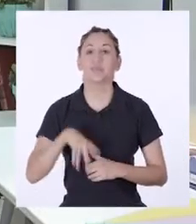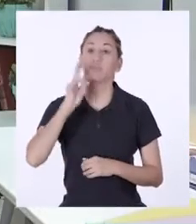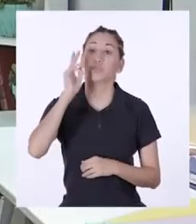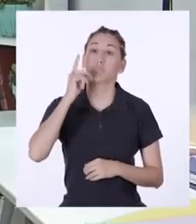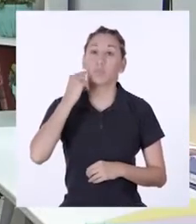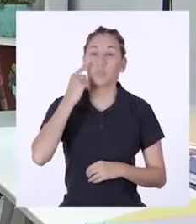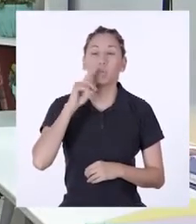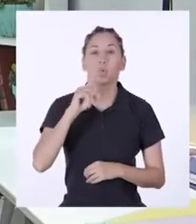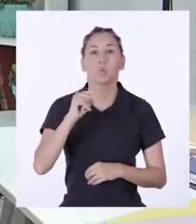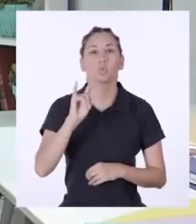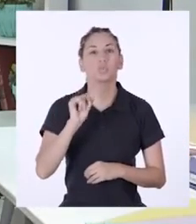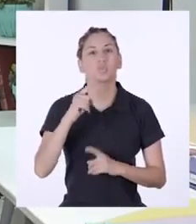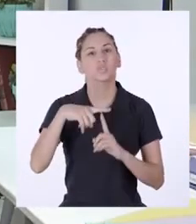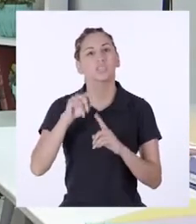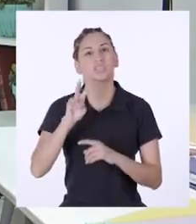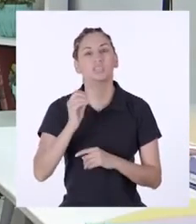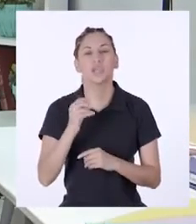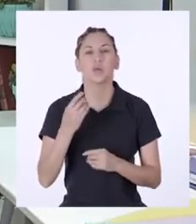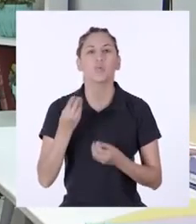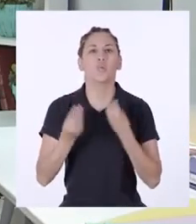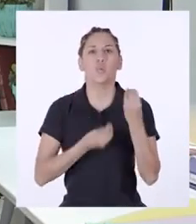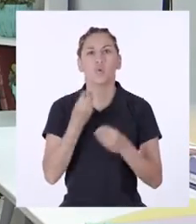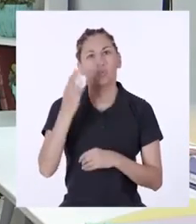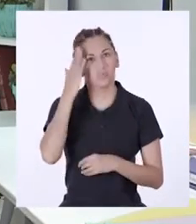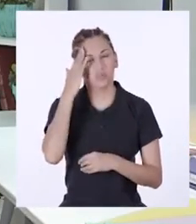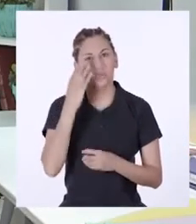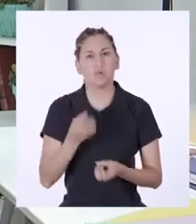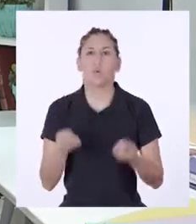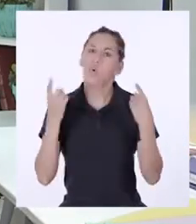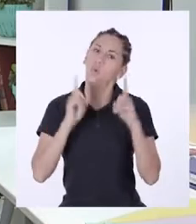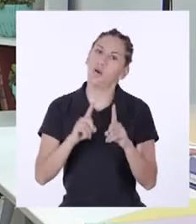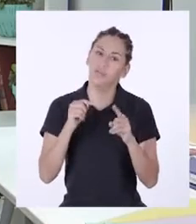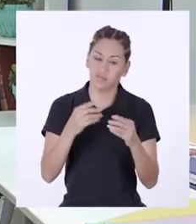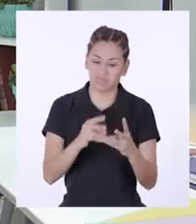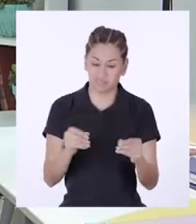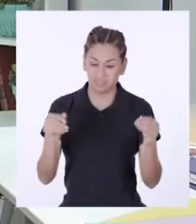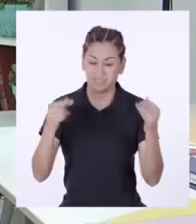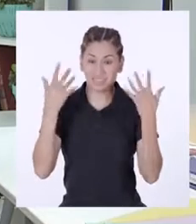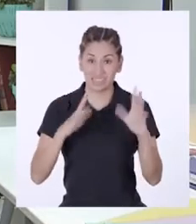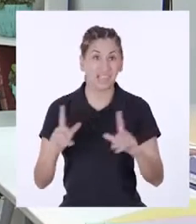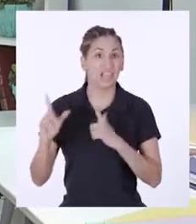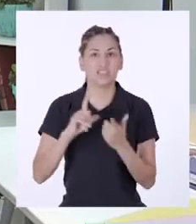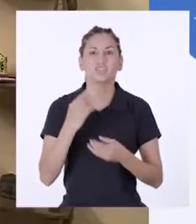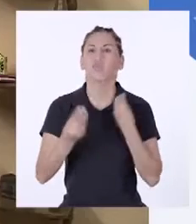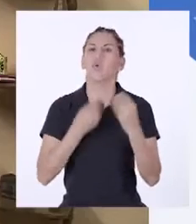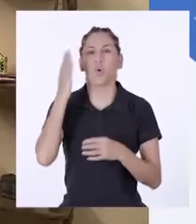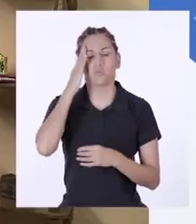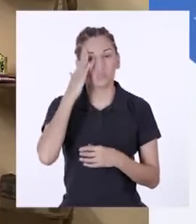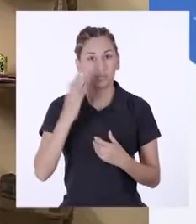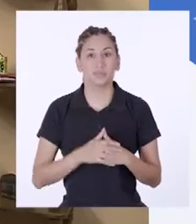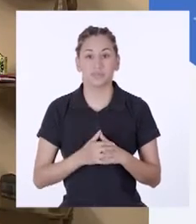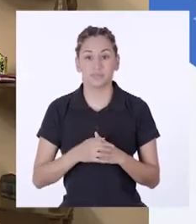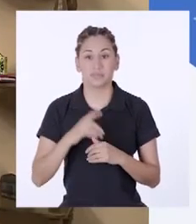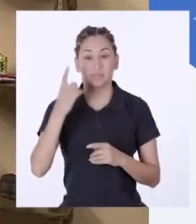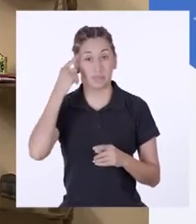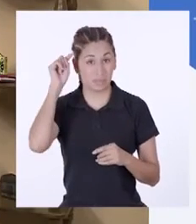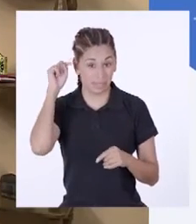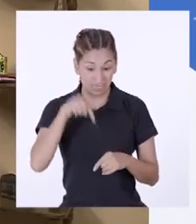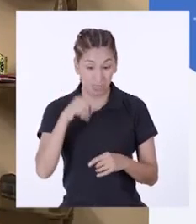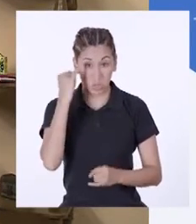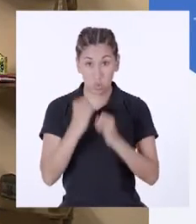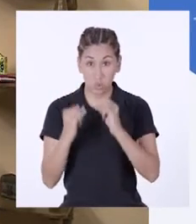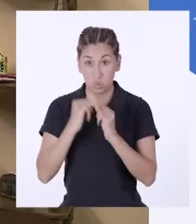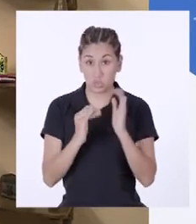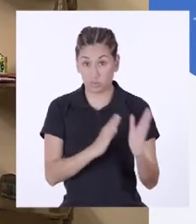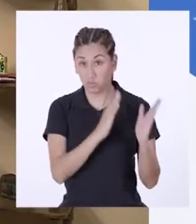Profesor Gustavo, ¿cómo sabemos cuándo nuestro compost ya está listo para aplicar a la Tierra? Para llegar a ese